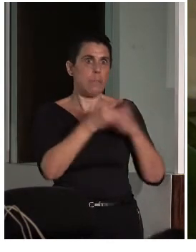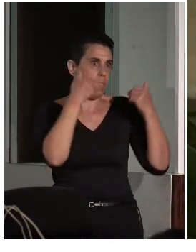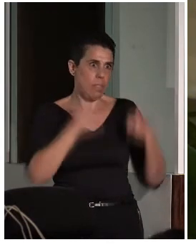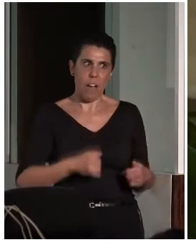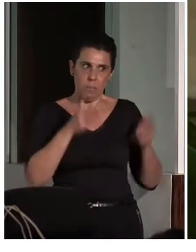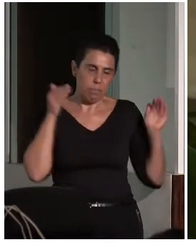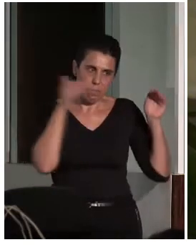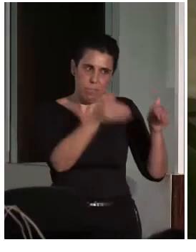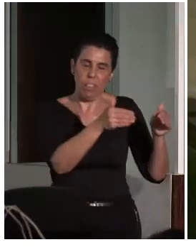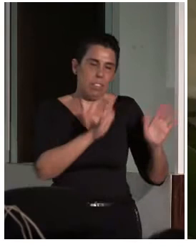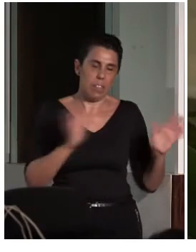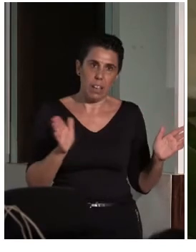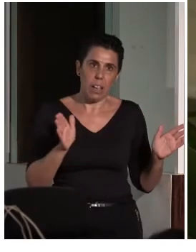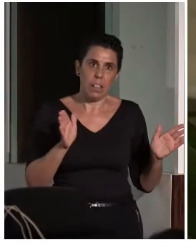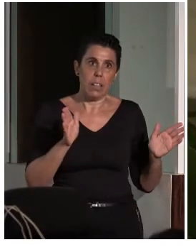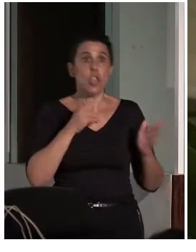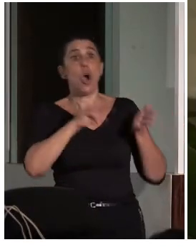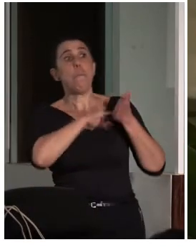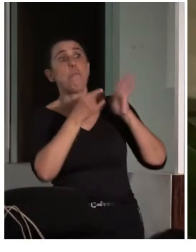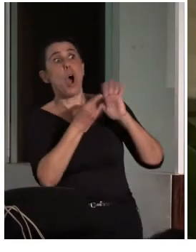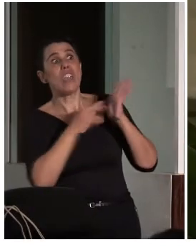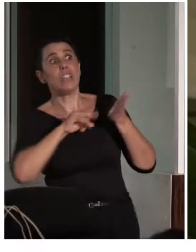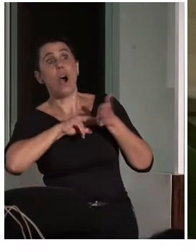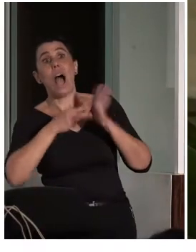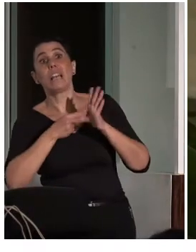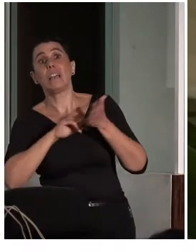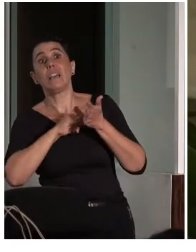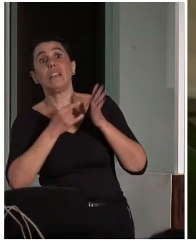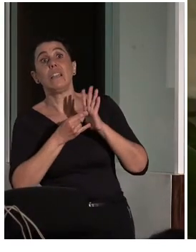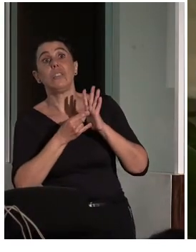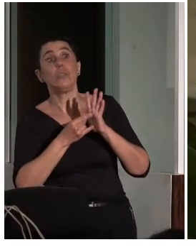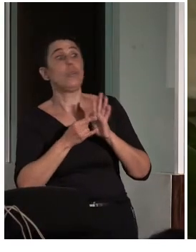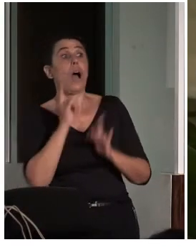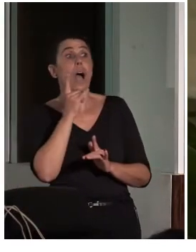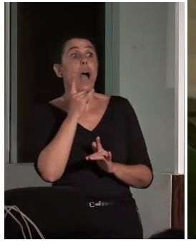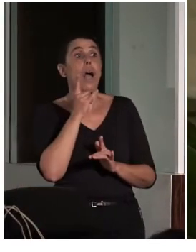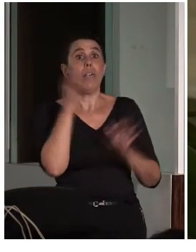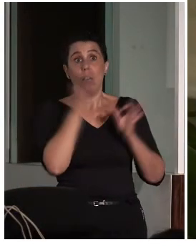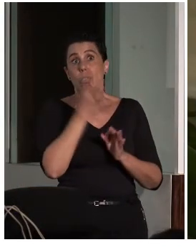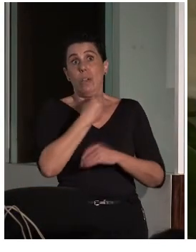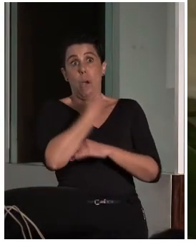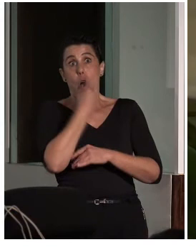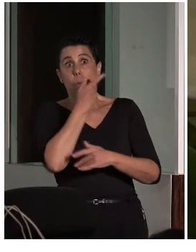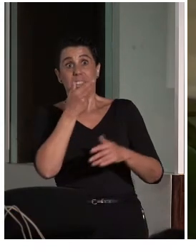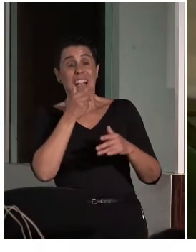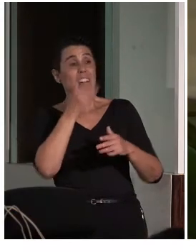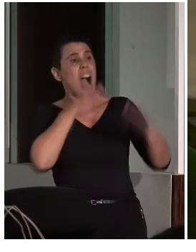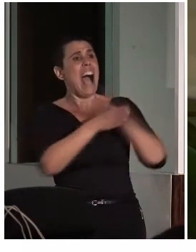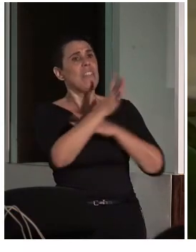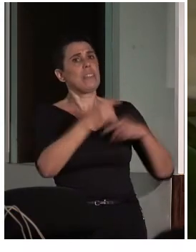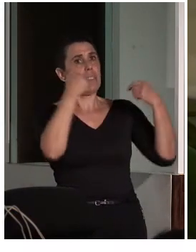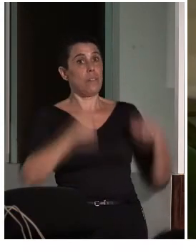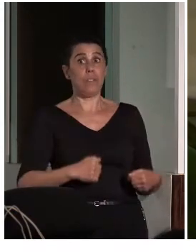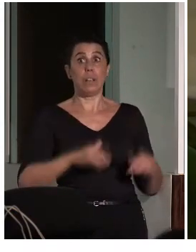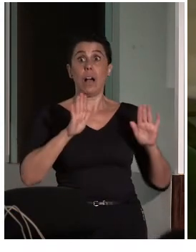Bueno, parece que en los proyectos de arquitectura básicamente hay que facilitar la accesibilidad física, pero la accesibilidad universal, también por el